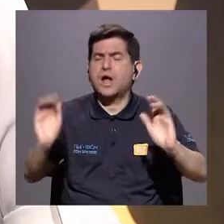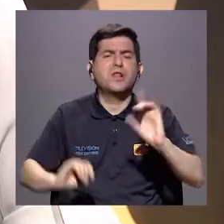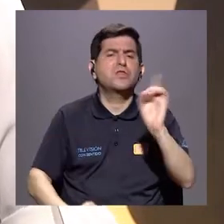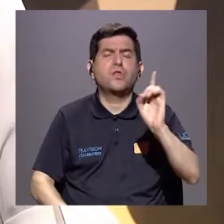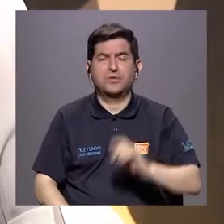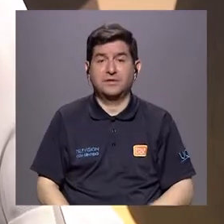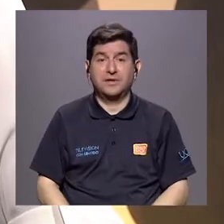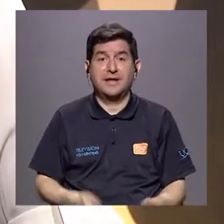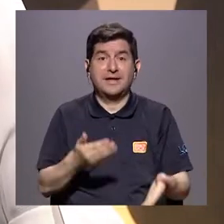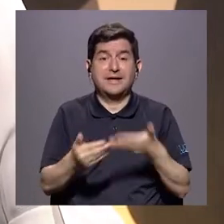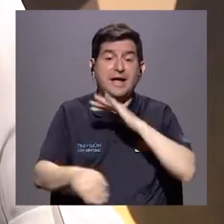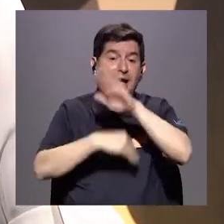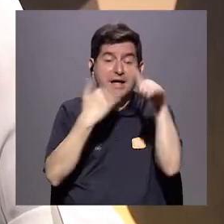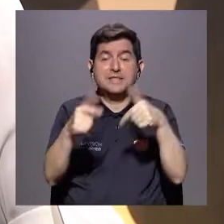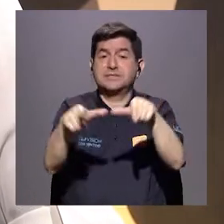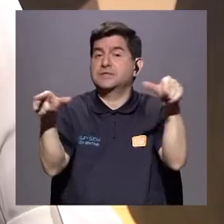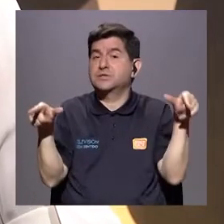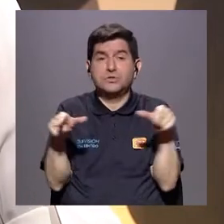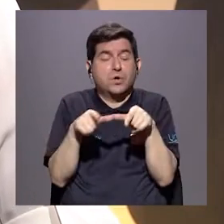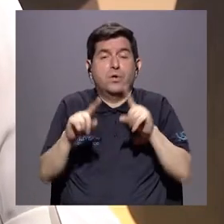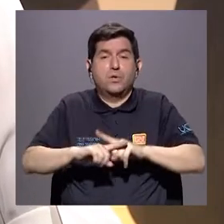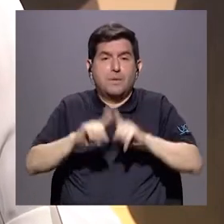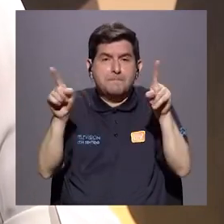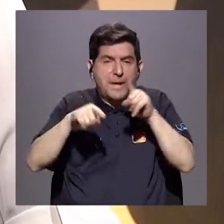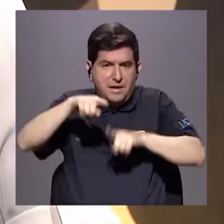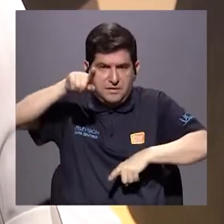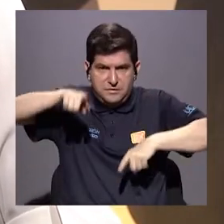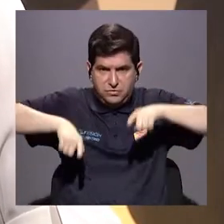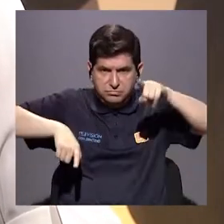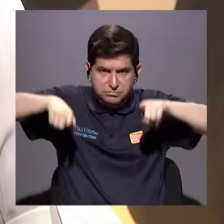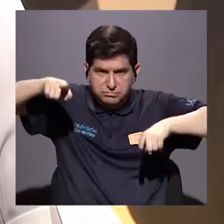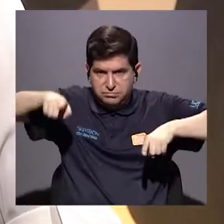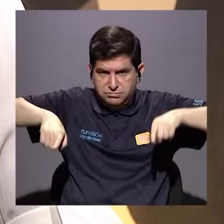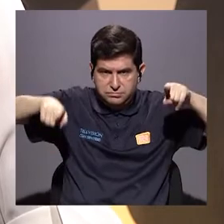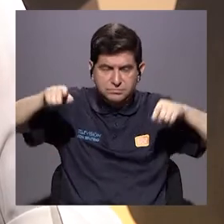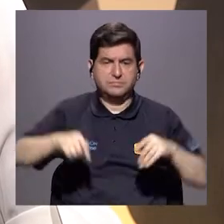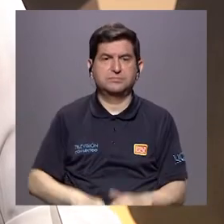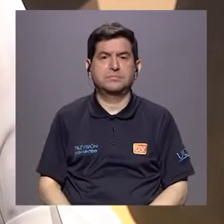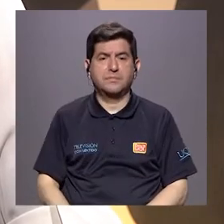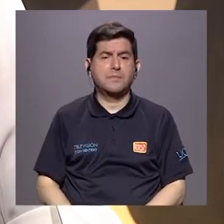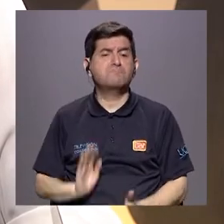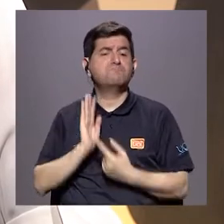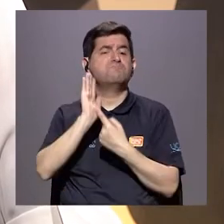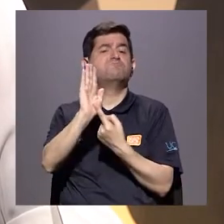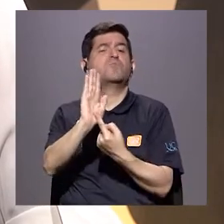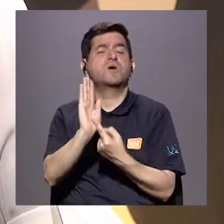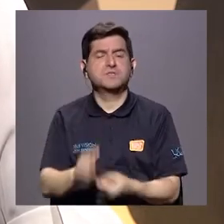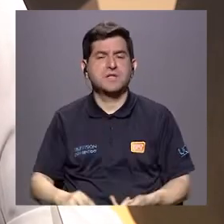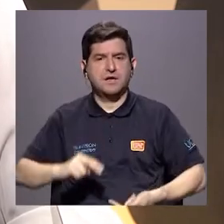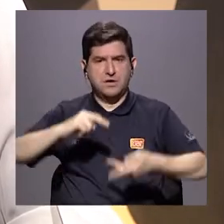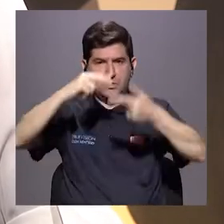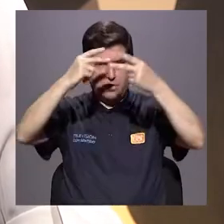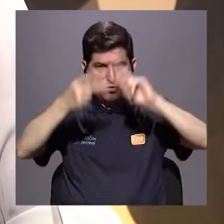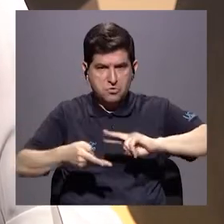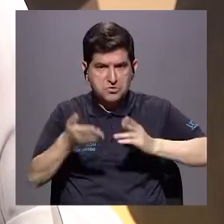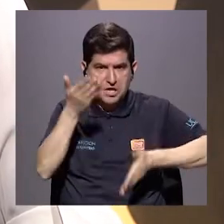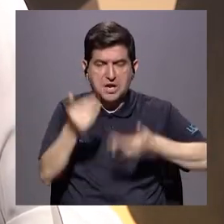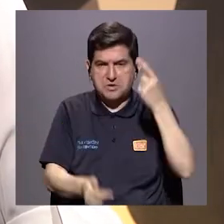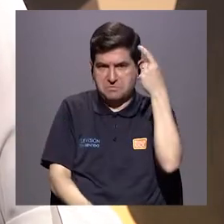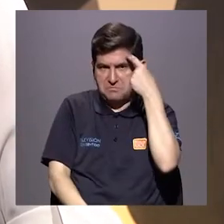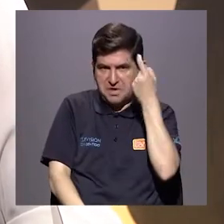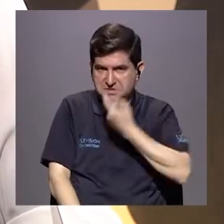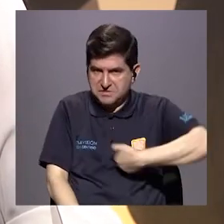Bueno, prácticamente en cualquier contexto. Pero las estadísticas nos hablan que, contrariamente a lo que